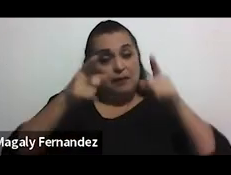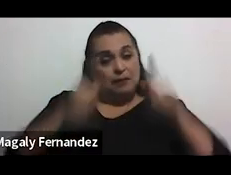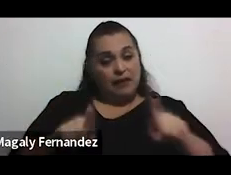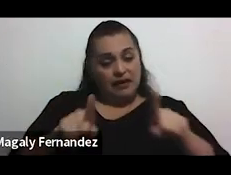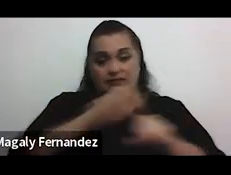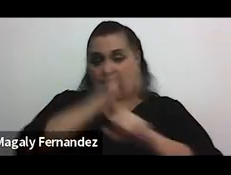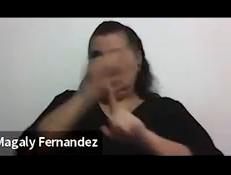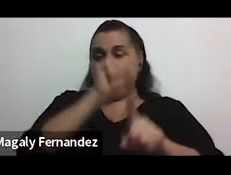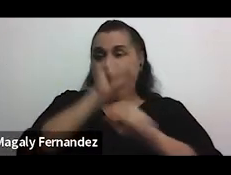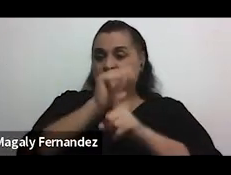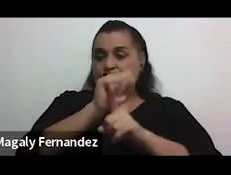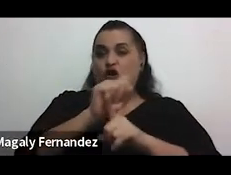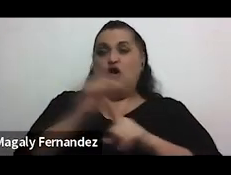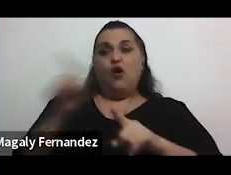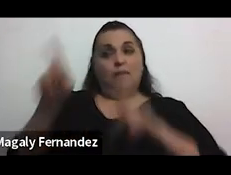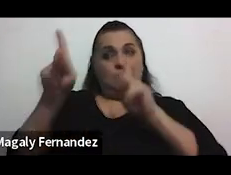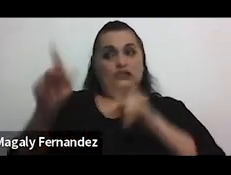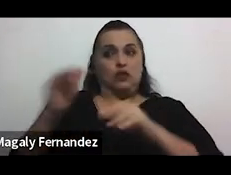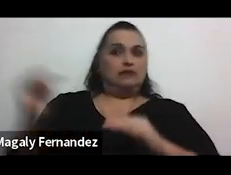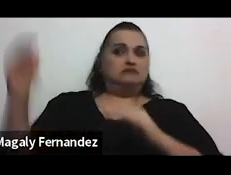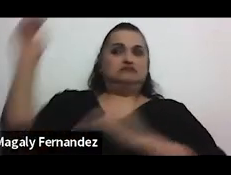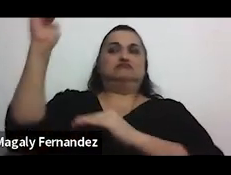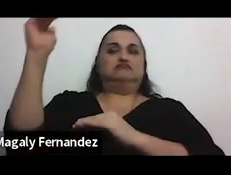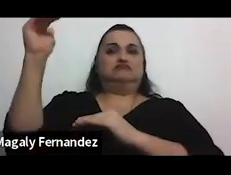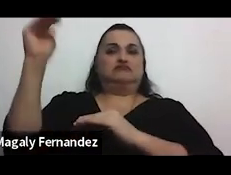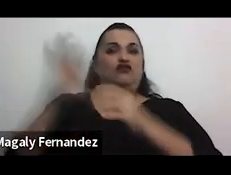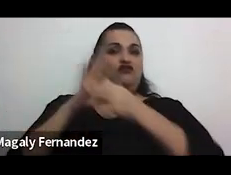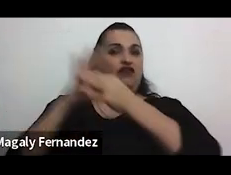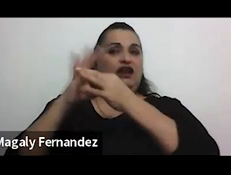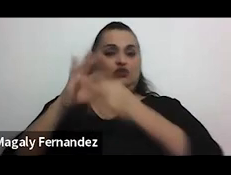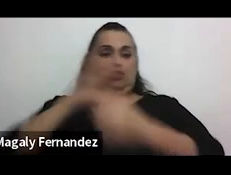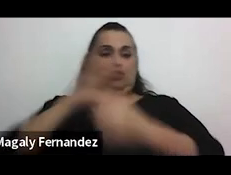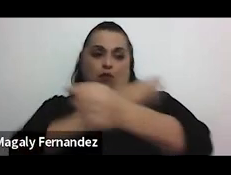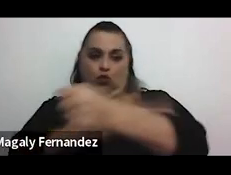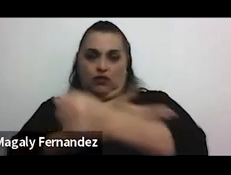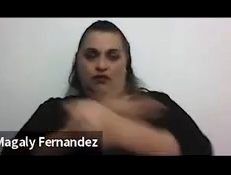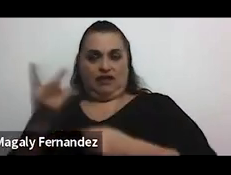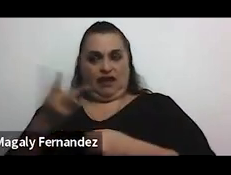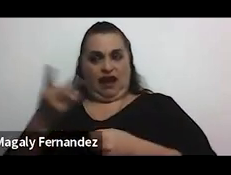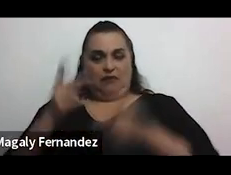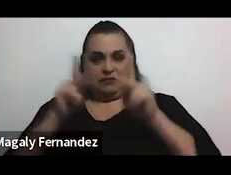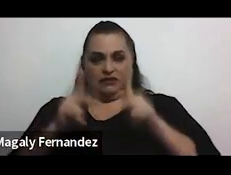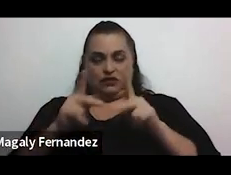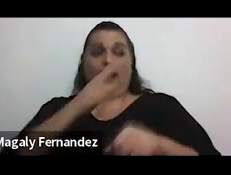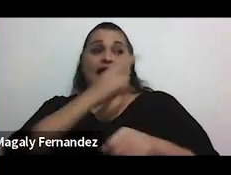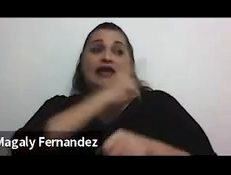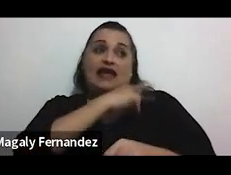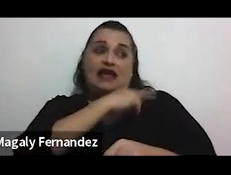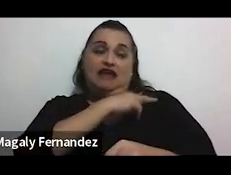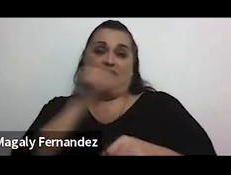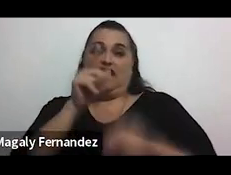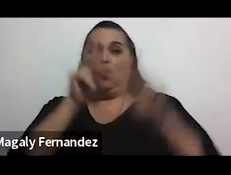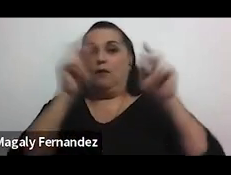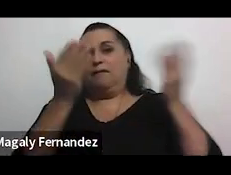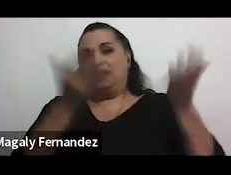donde hay cierta jerarquía o cierta relación de poder entre ambas personas llámese el jefe con su subalterno